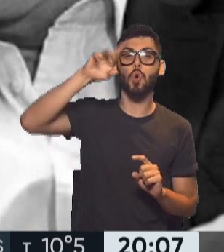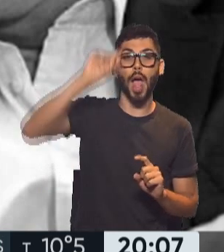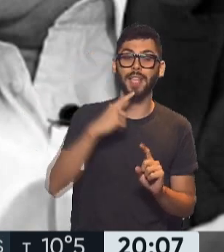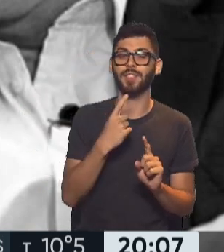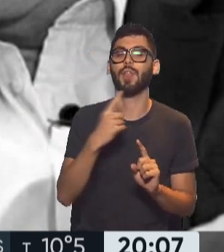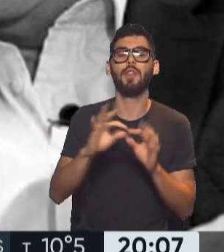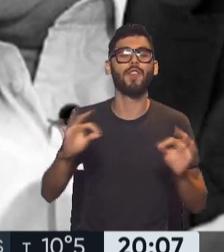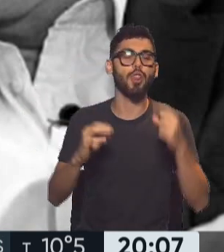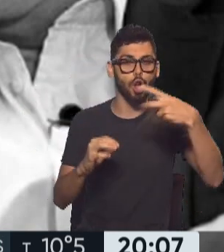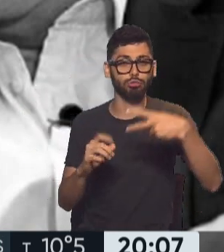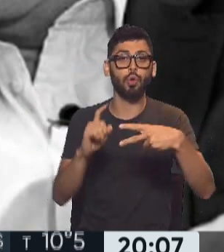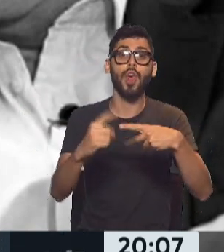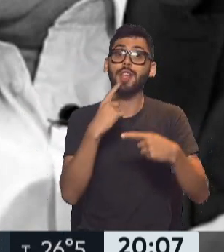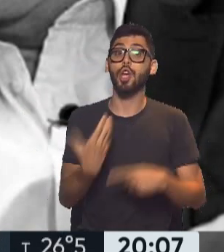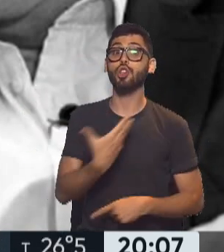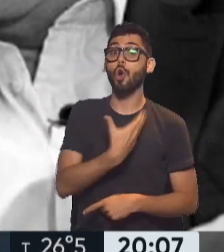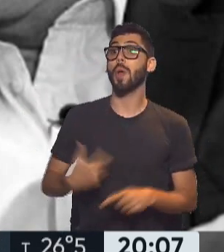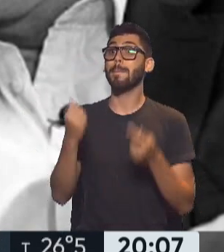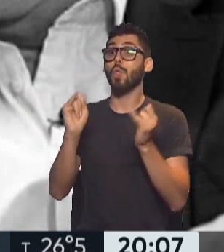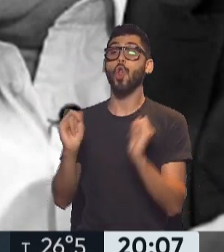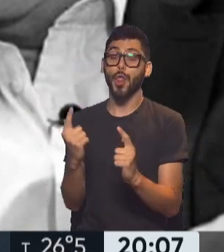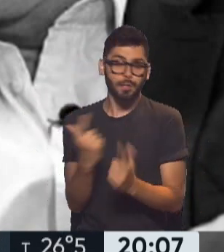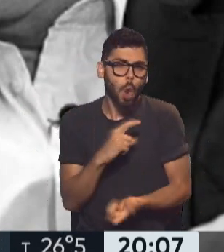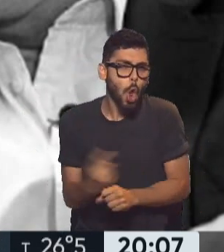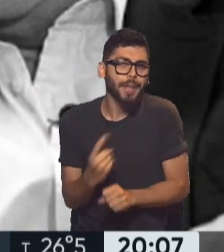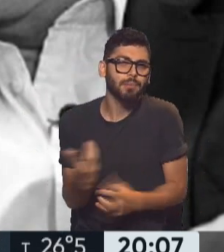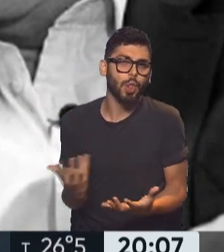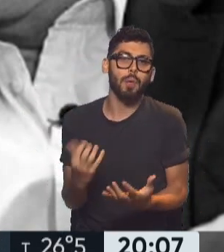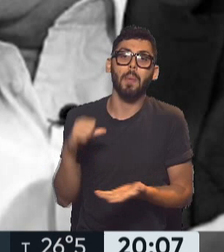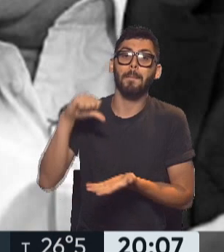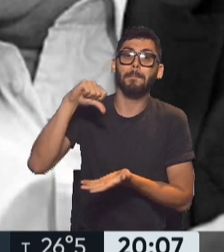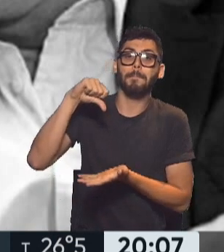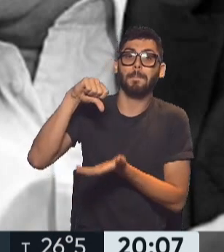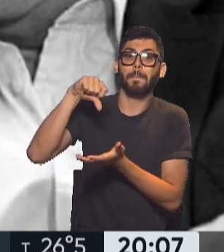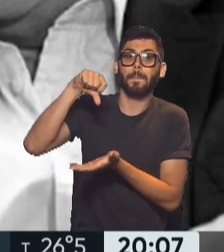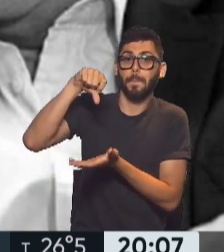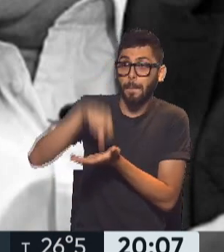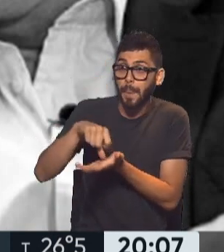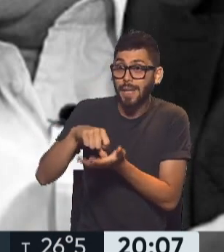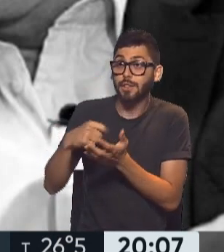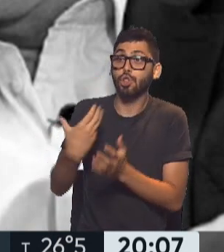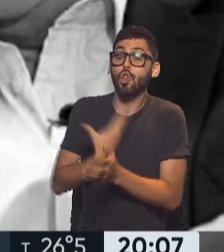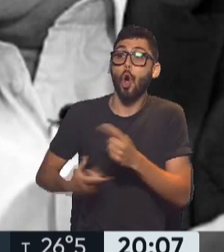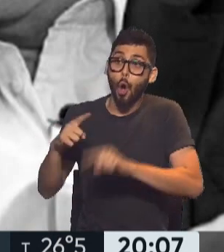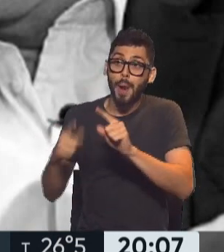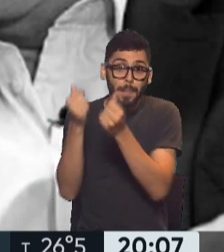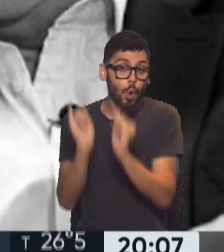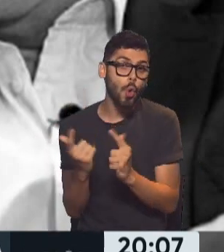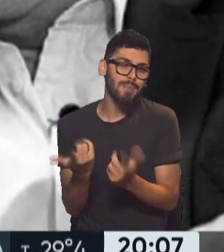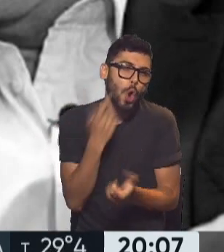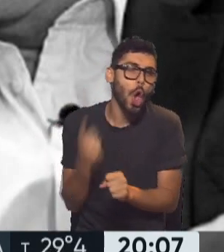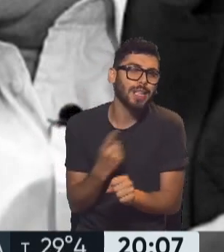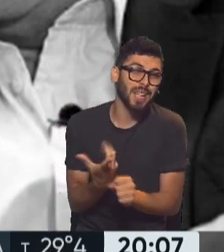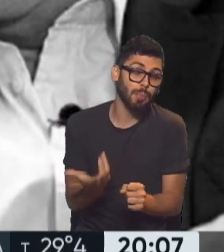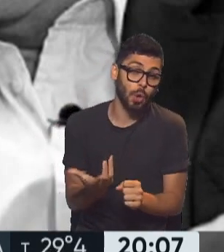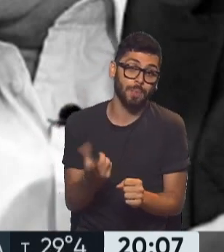no se puede quedar sin presupuesto, no puede ser una opción de un país que el gobierno no tenga presupuesto. Eso, lógicamente,